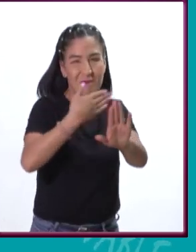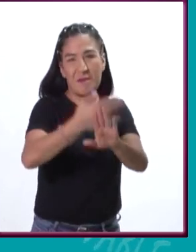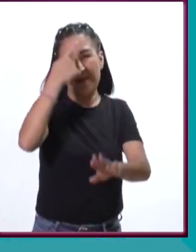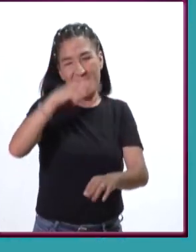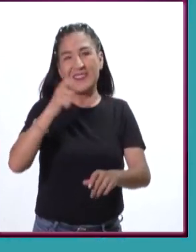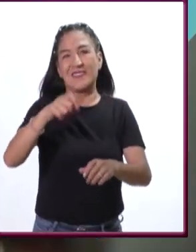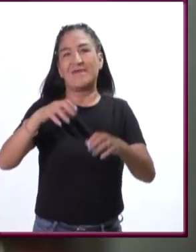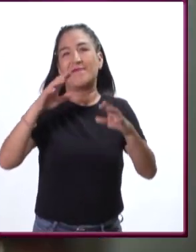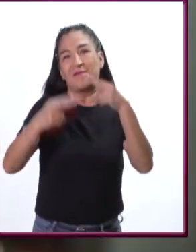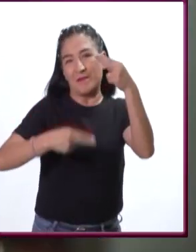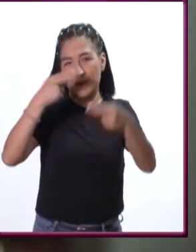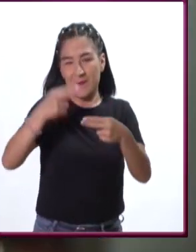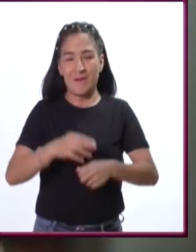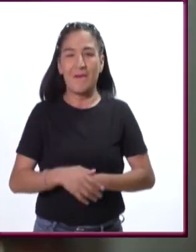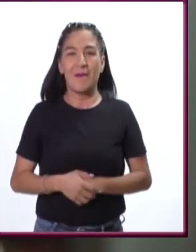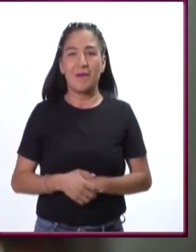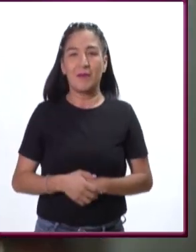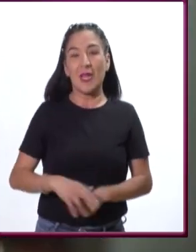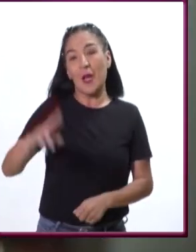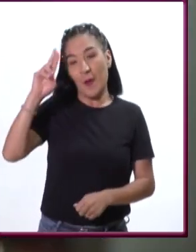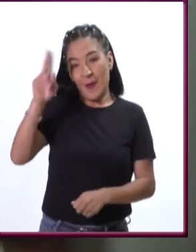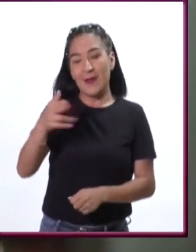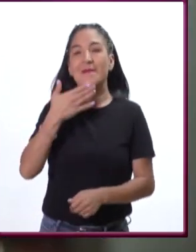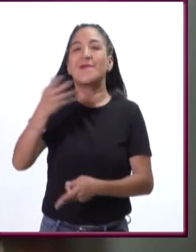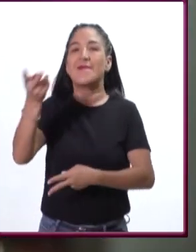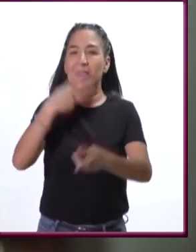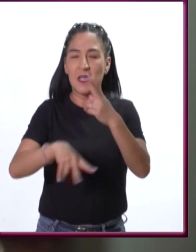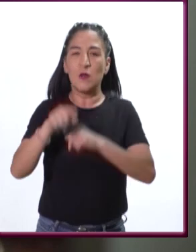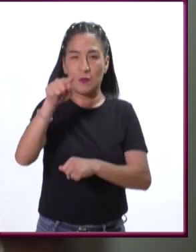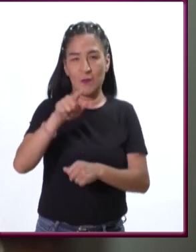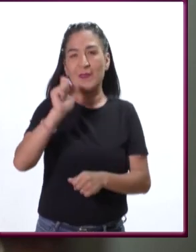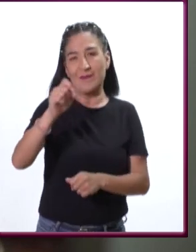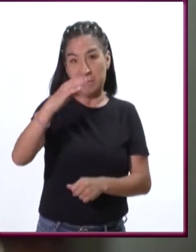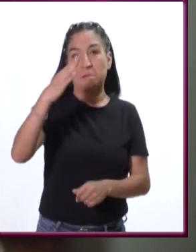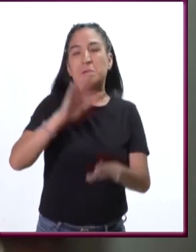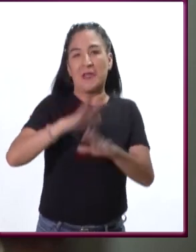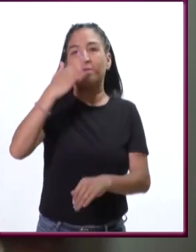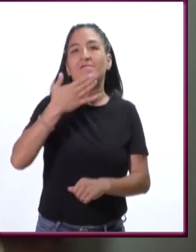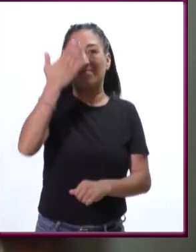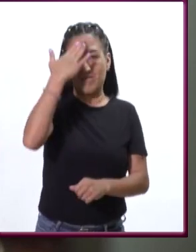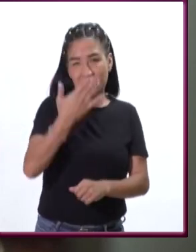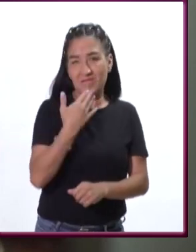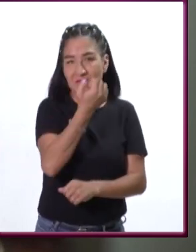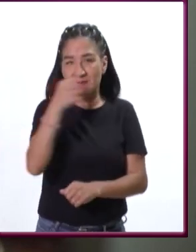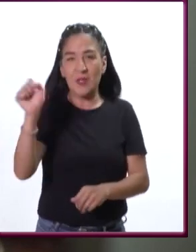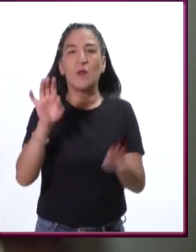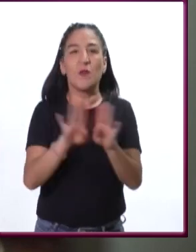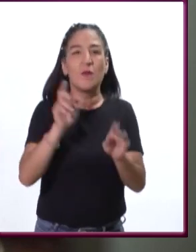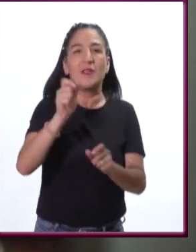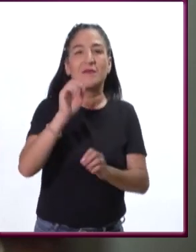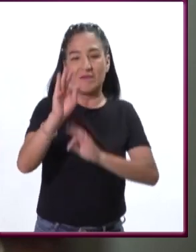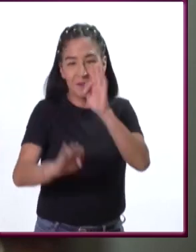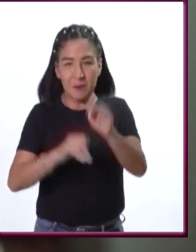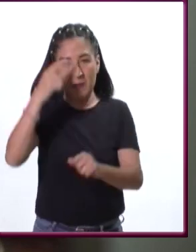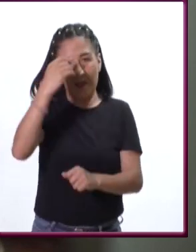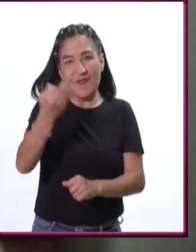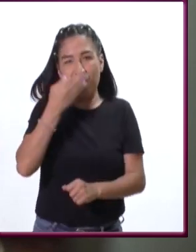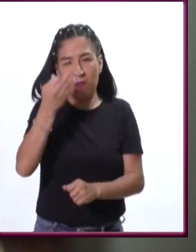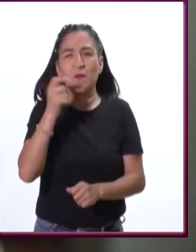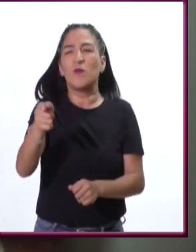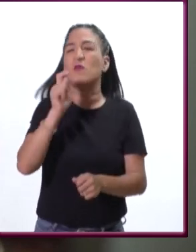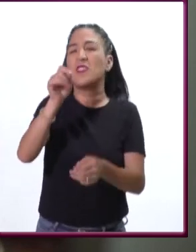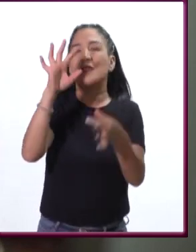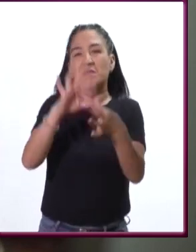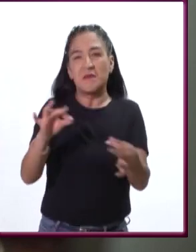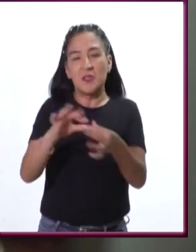climático. Nos encontramos con José Sarucán, investigador biólogo, ex rector de la Universidad Nacional Autónoma de México